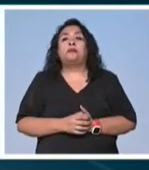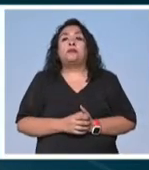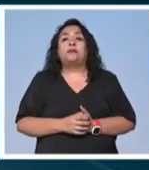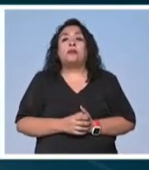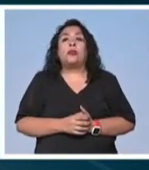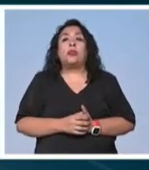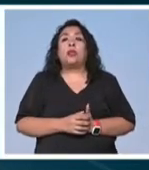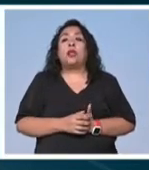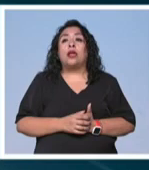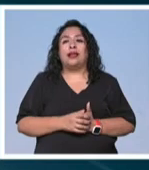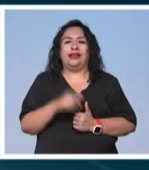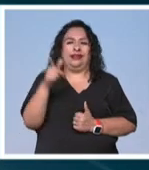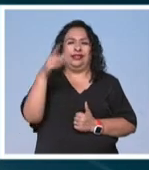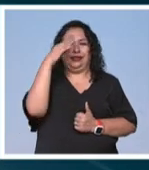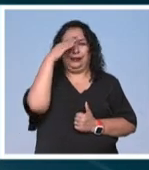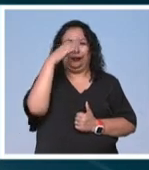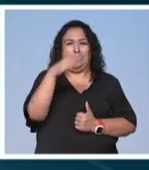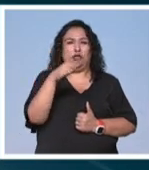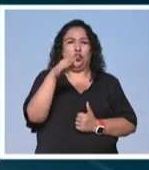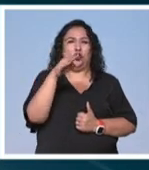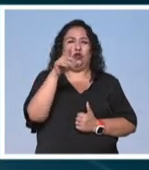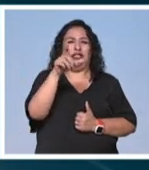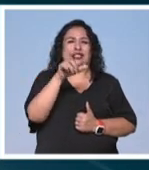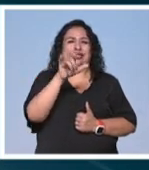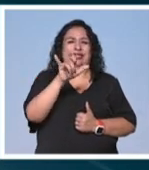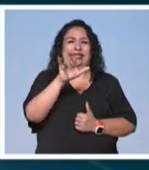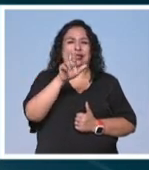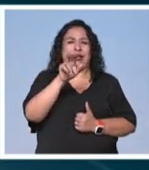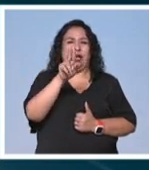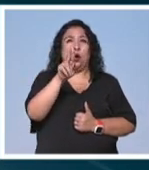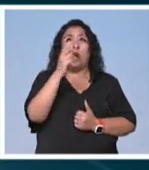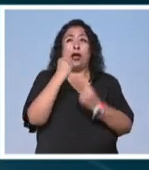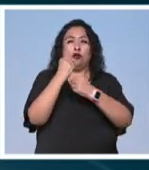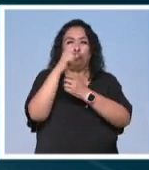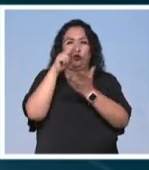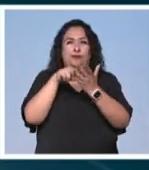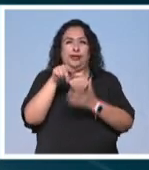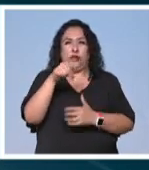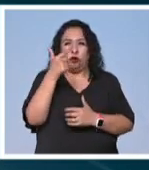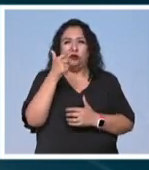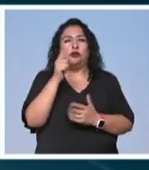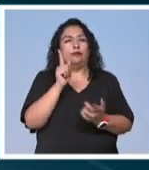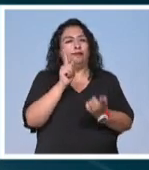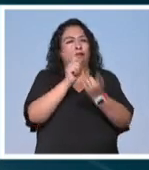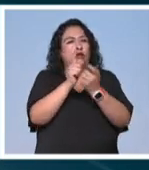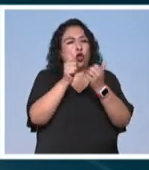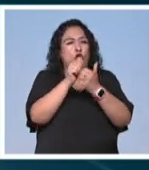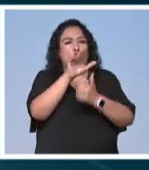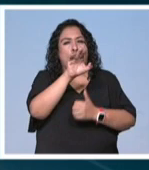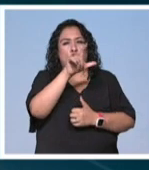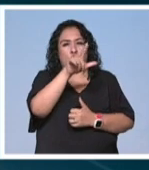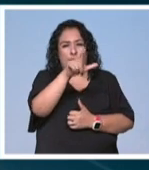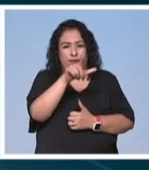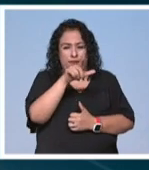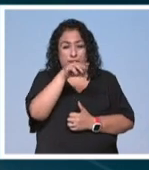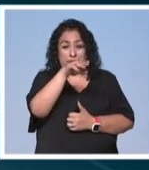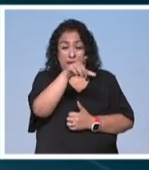los señores Chirau en 2012 se acercaron al colegio de México y